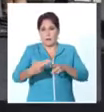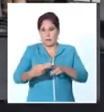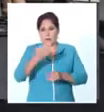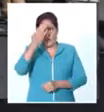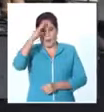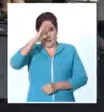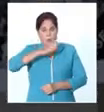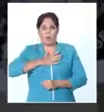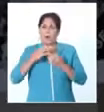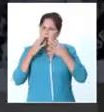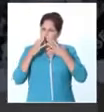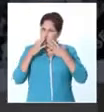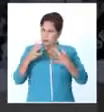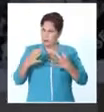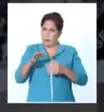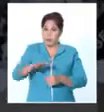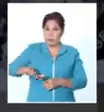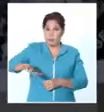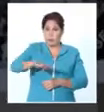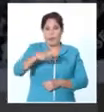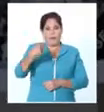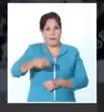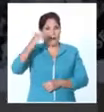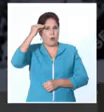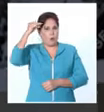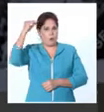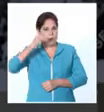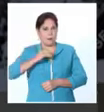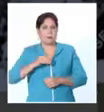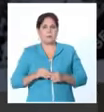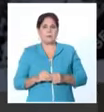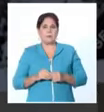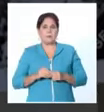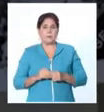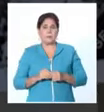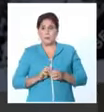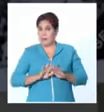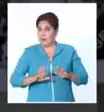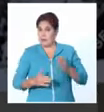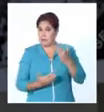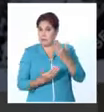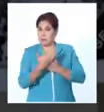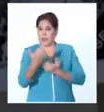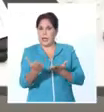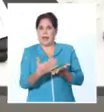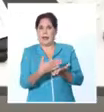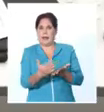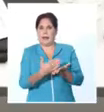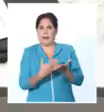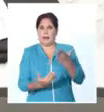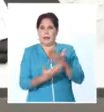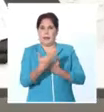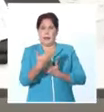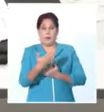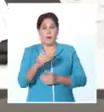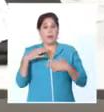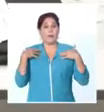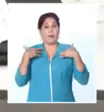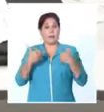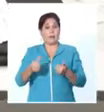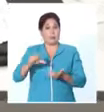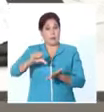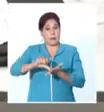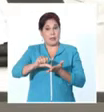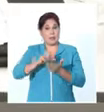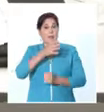Santiago Jerez Mustelier en nombre del sello Abril que tuvo a su cargo la edición del libro. René González Barrios, director del Centro Fidel